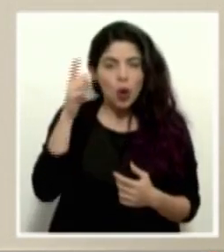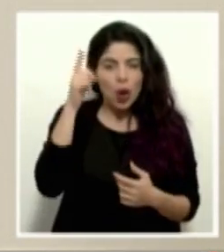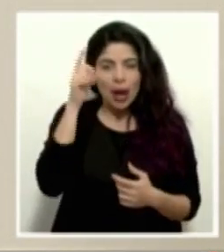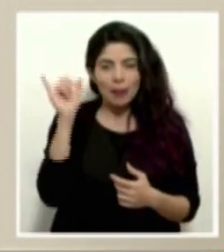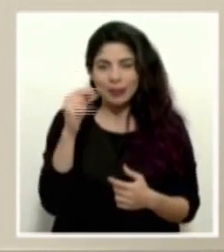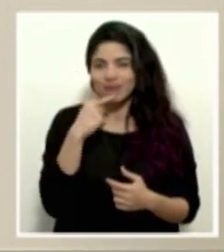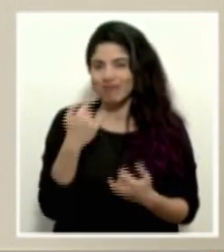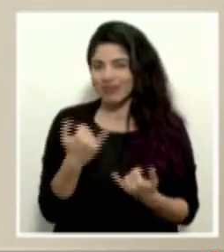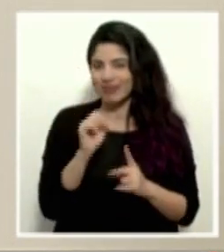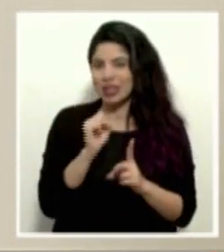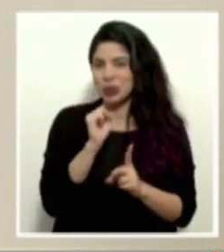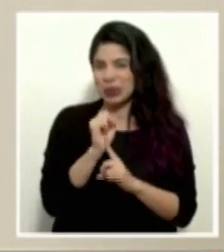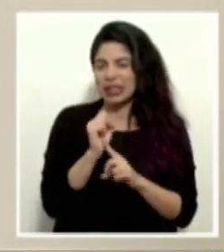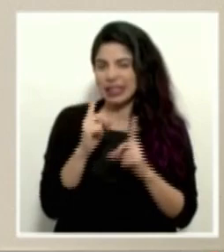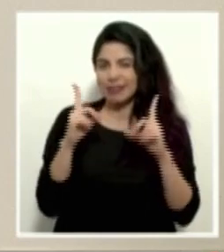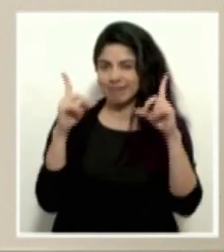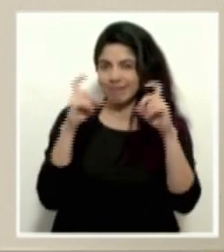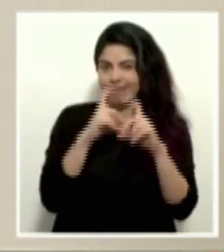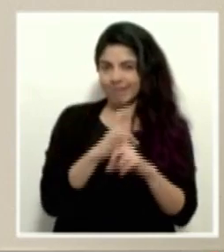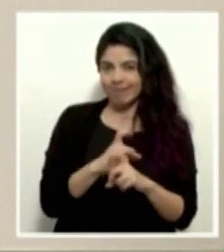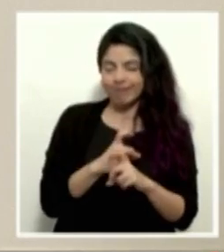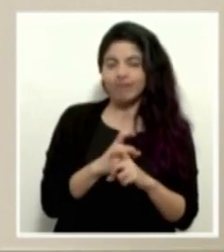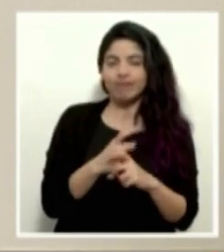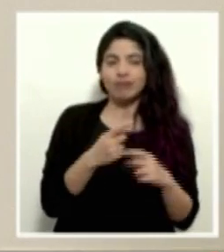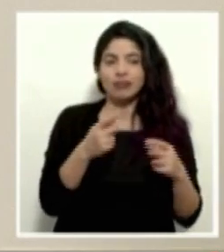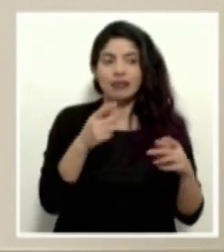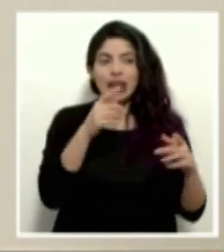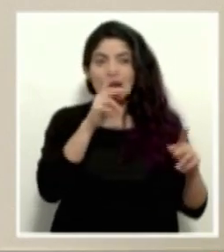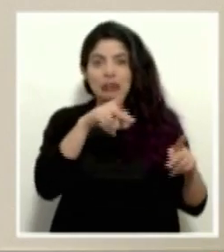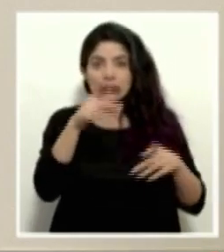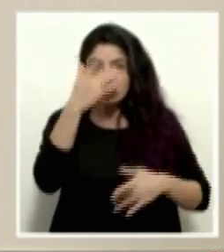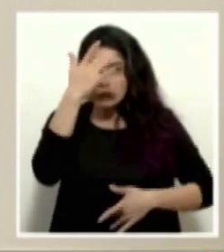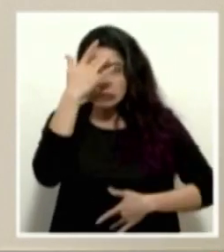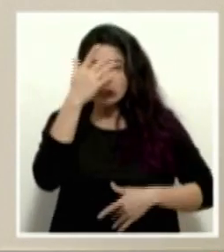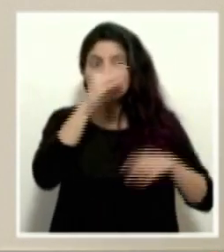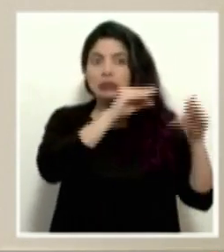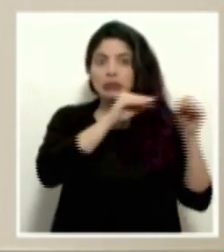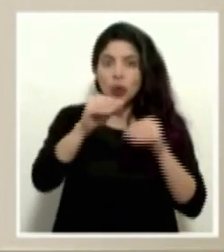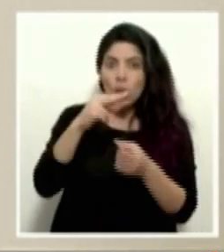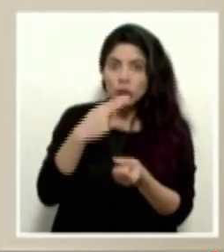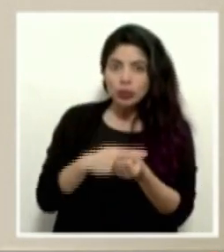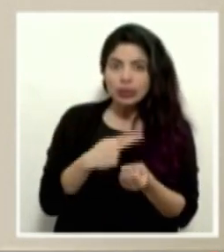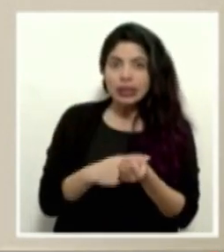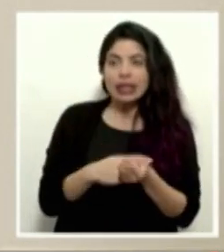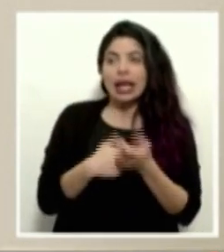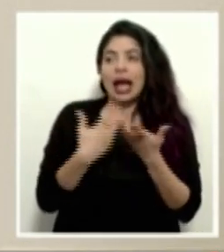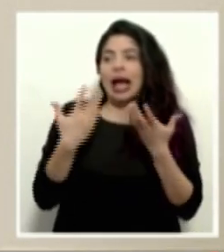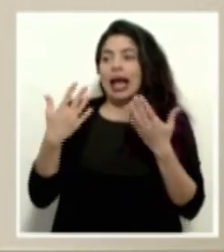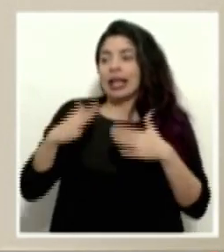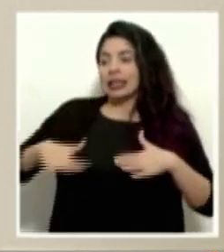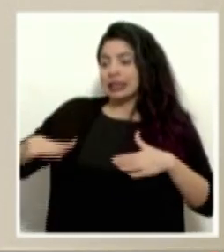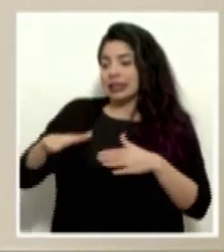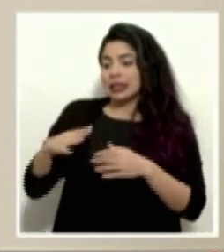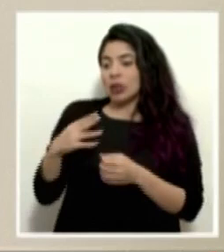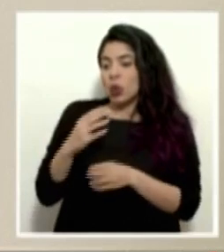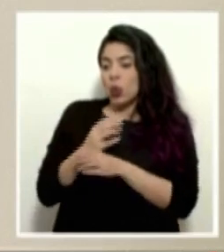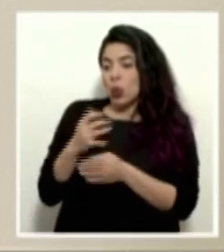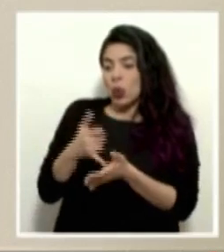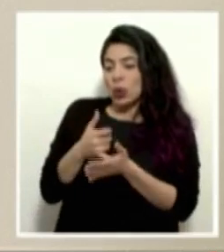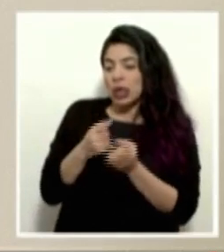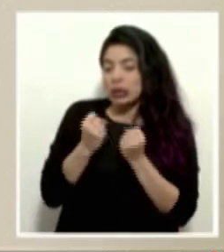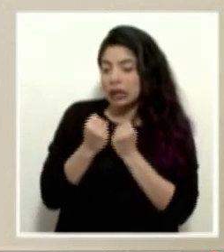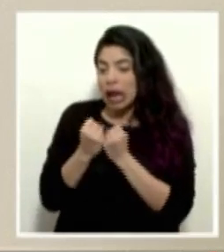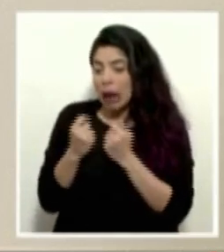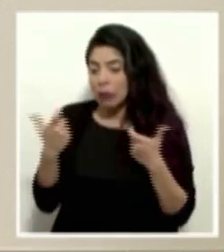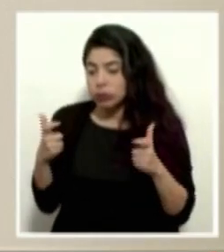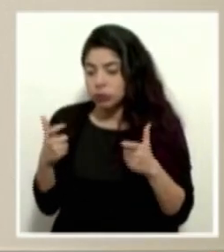como lo hemos dicho, en una situación muy crítica en donde los casos, los internamientos, las capacidades en unidades de cuidados intensivos